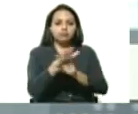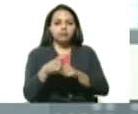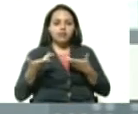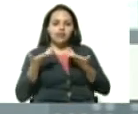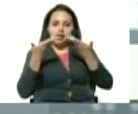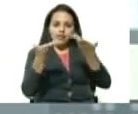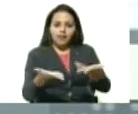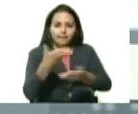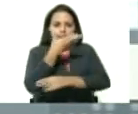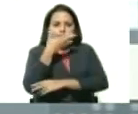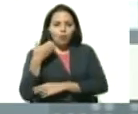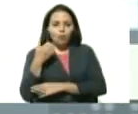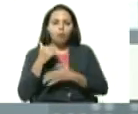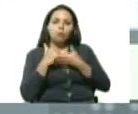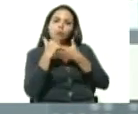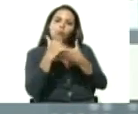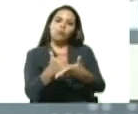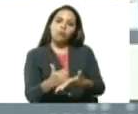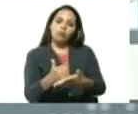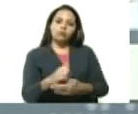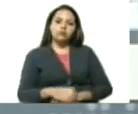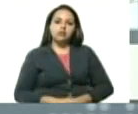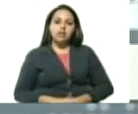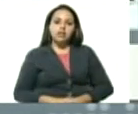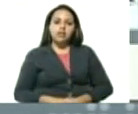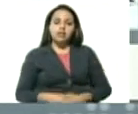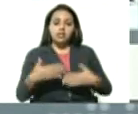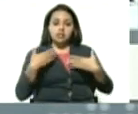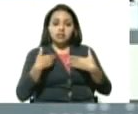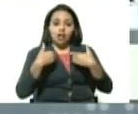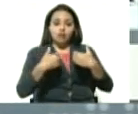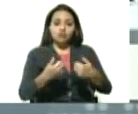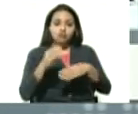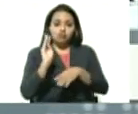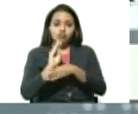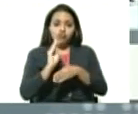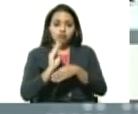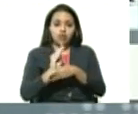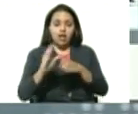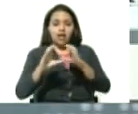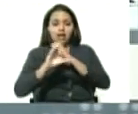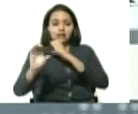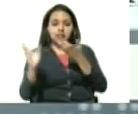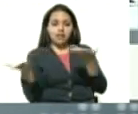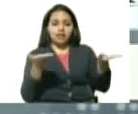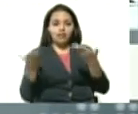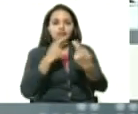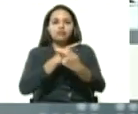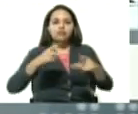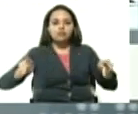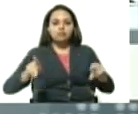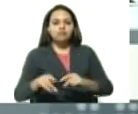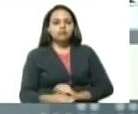dotar de mejores condiciones de bioseguridad al servicio del transporte público, presidente.